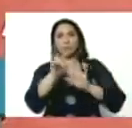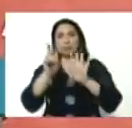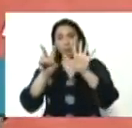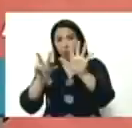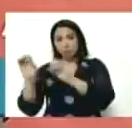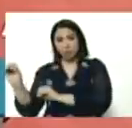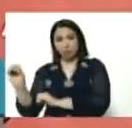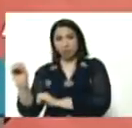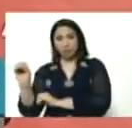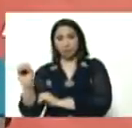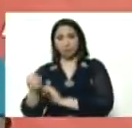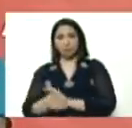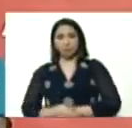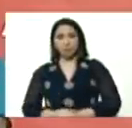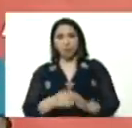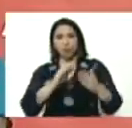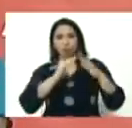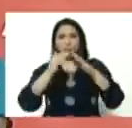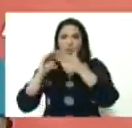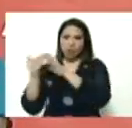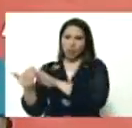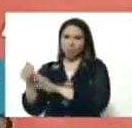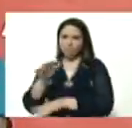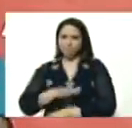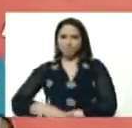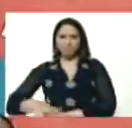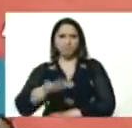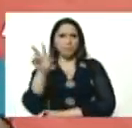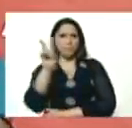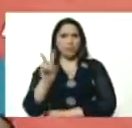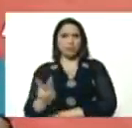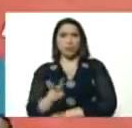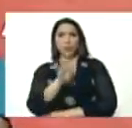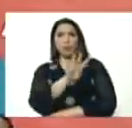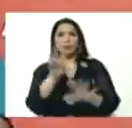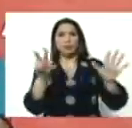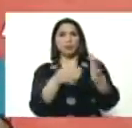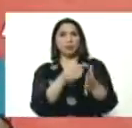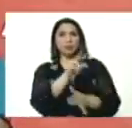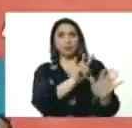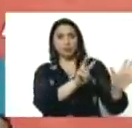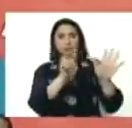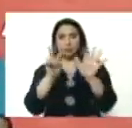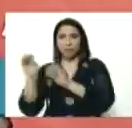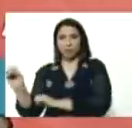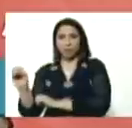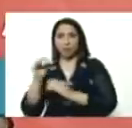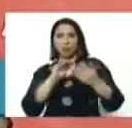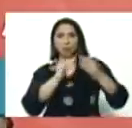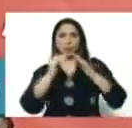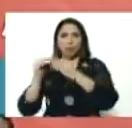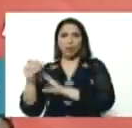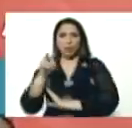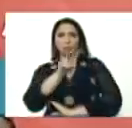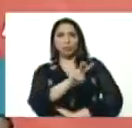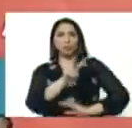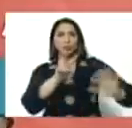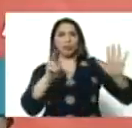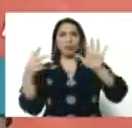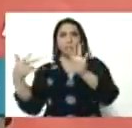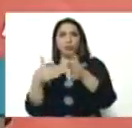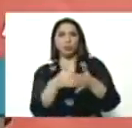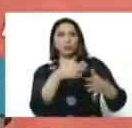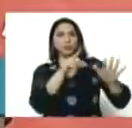comunidades, 47.770 comunidades y 278